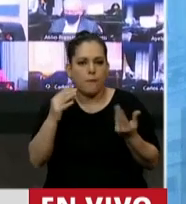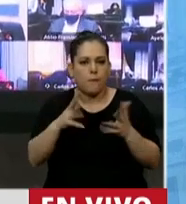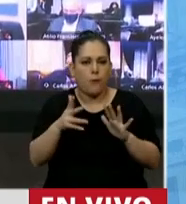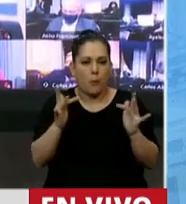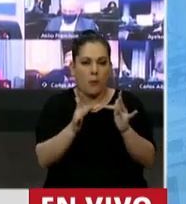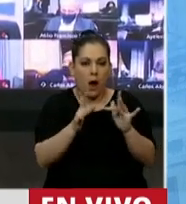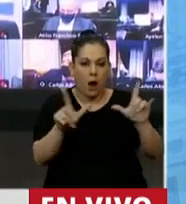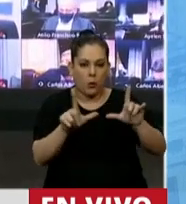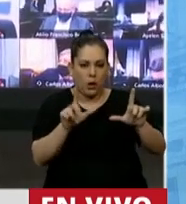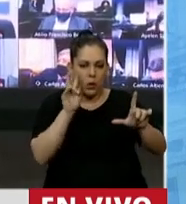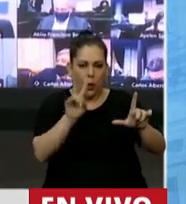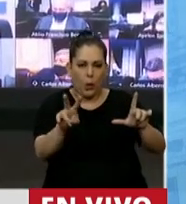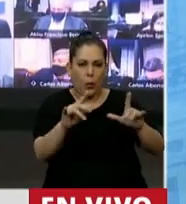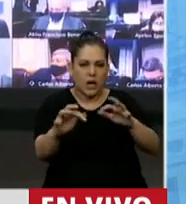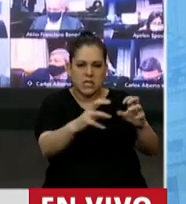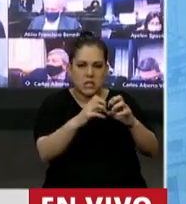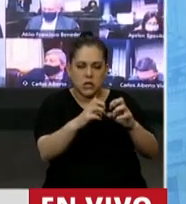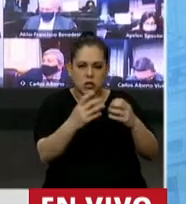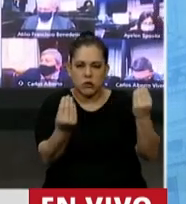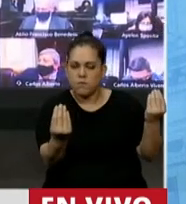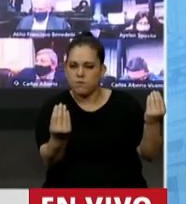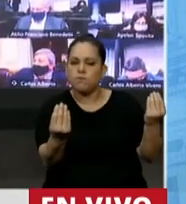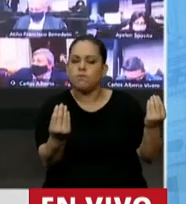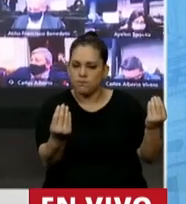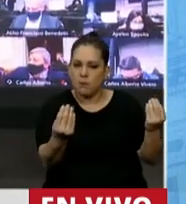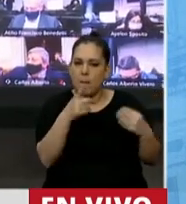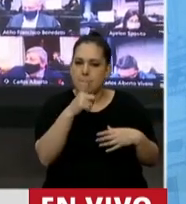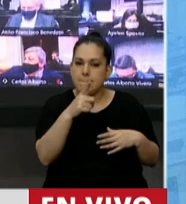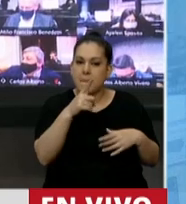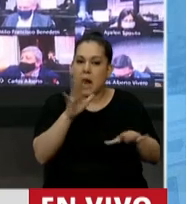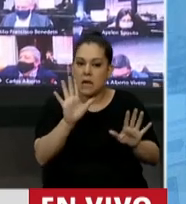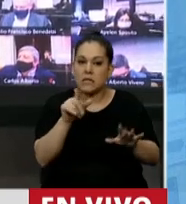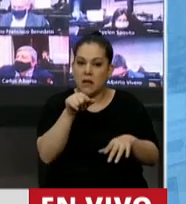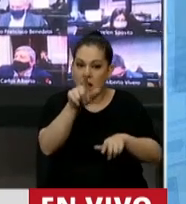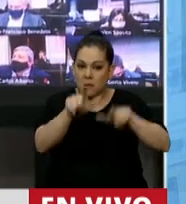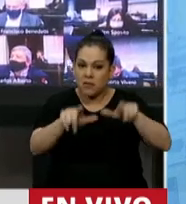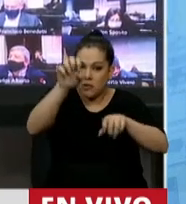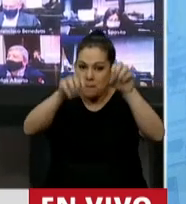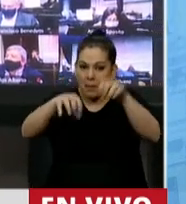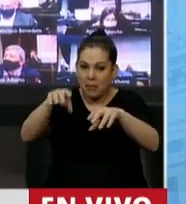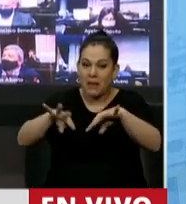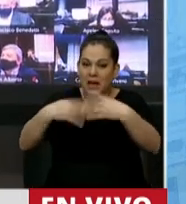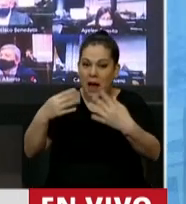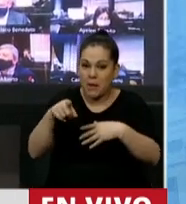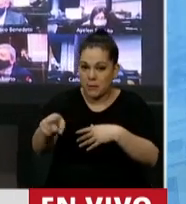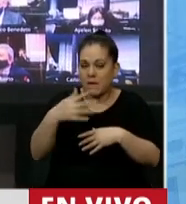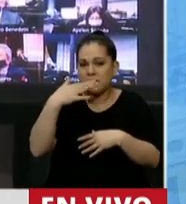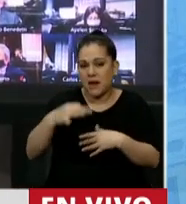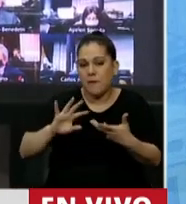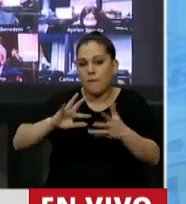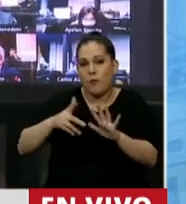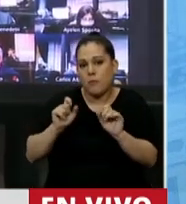desarrolla la sesión adentro del recinto. Y pareciera ser que quienes están adentro del recinto, que por cierto es una